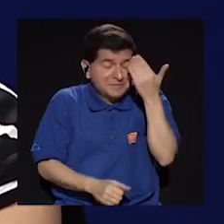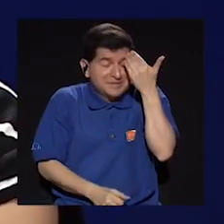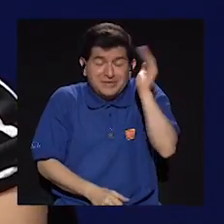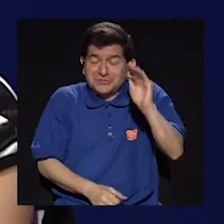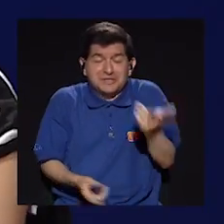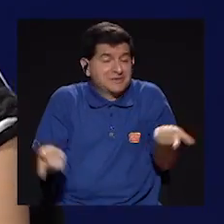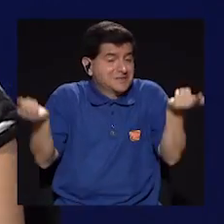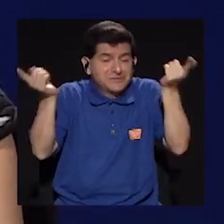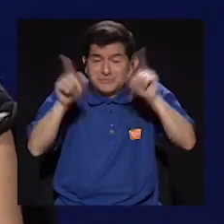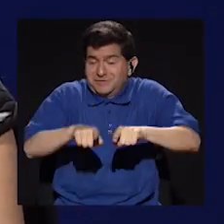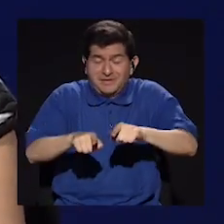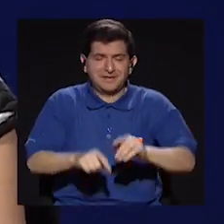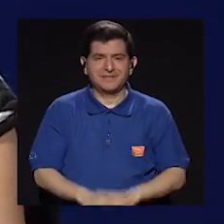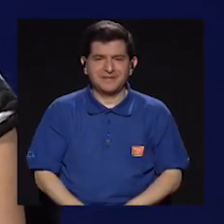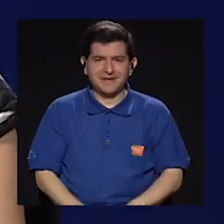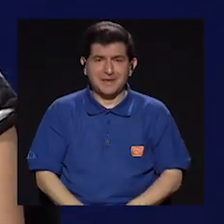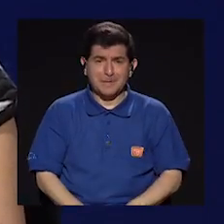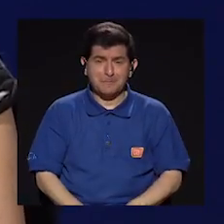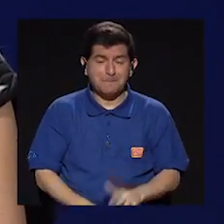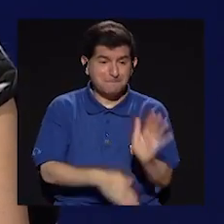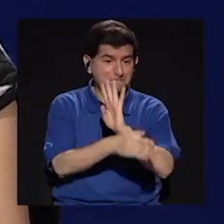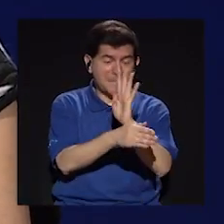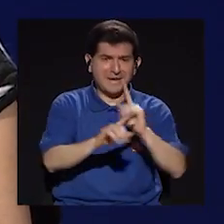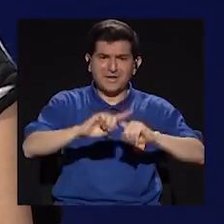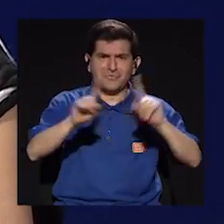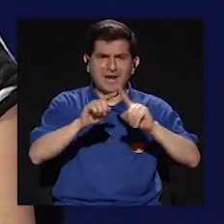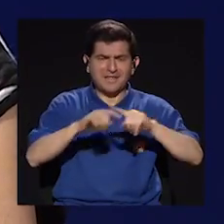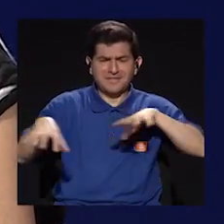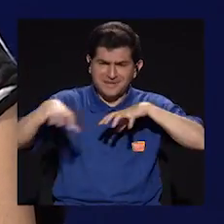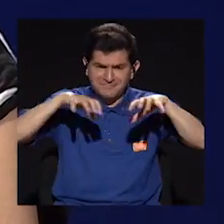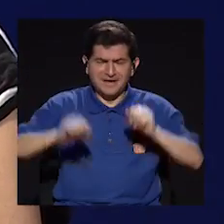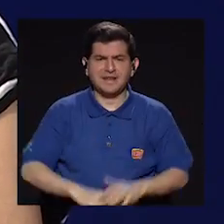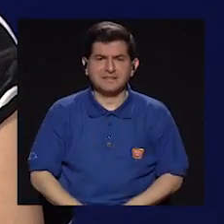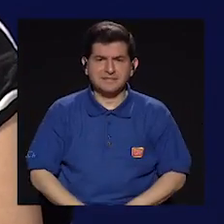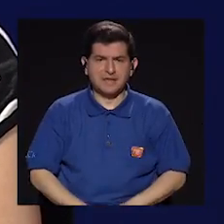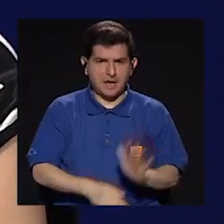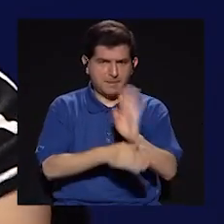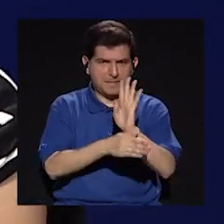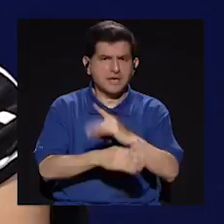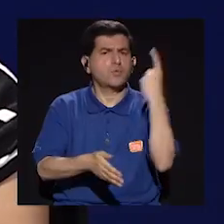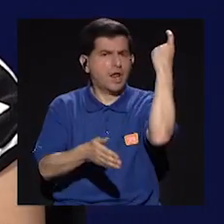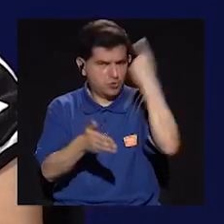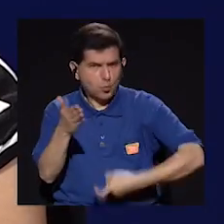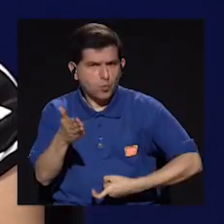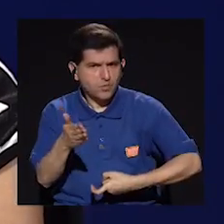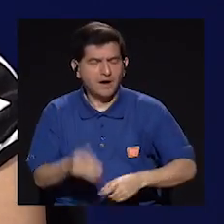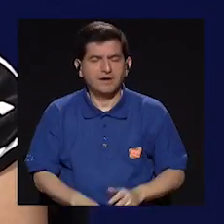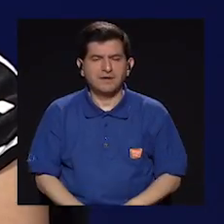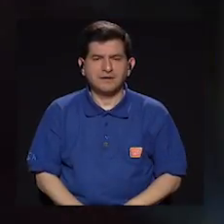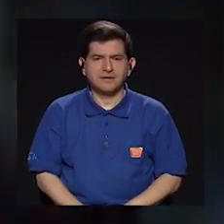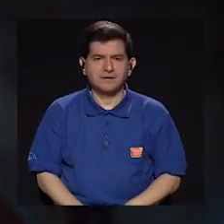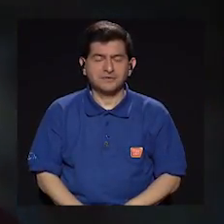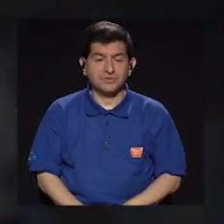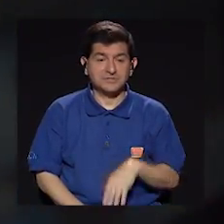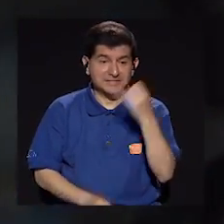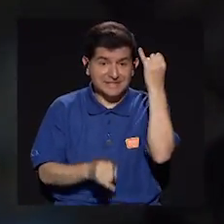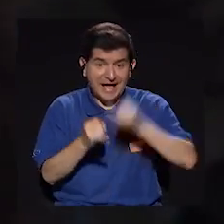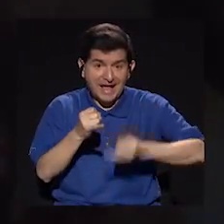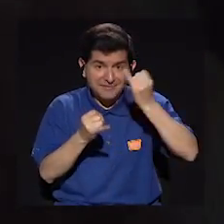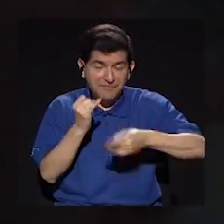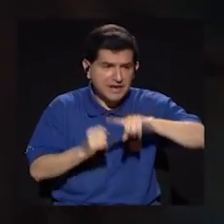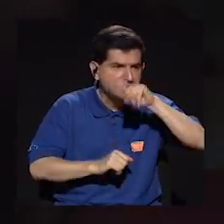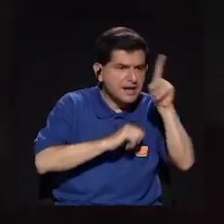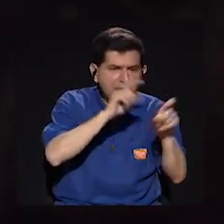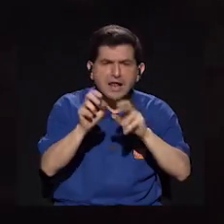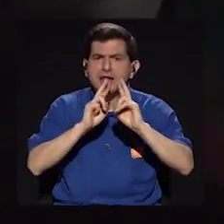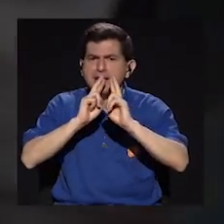impredecible. La película ha tenido diferentes reacciones, es una película dura. Entonces, por ejemplo, como el ejercicio de hacer